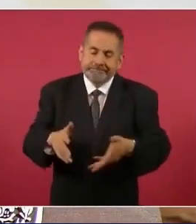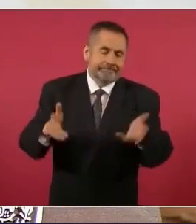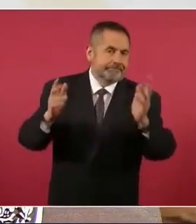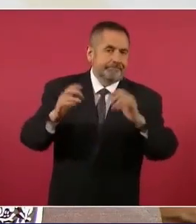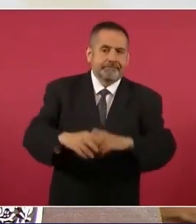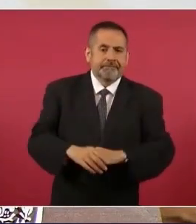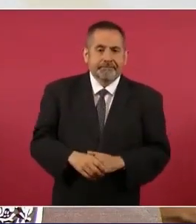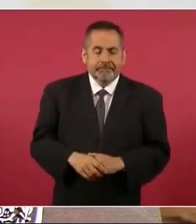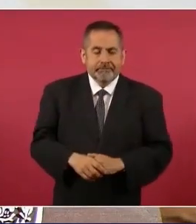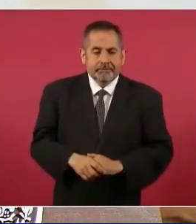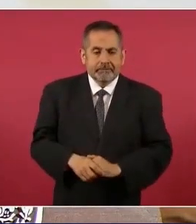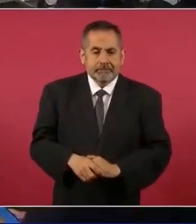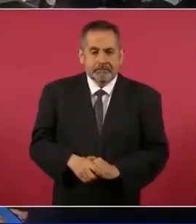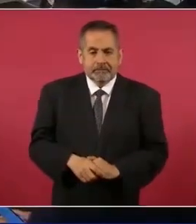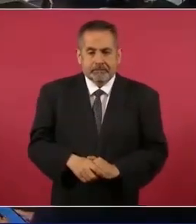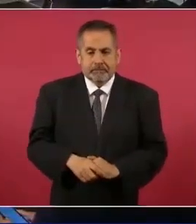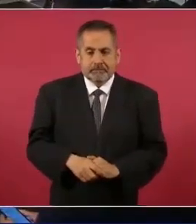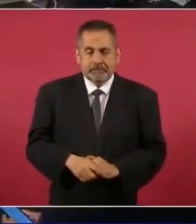¿Mande?